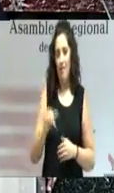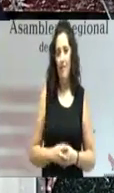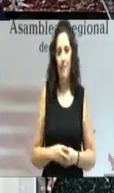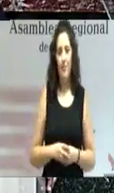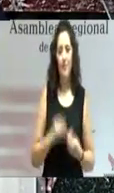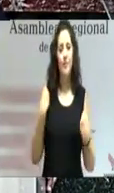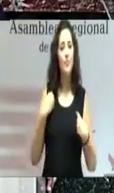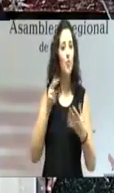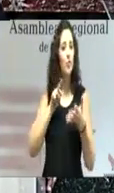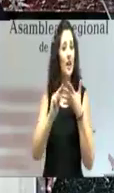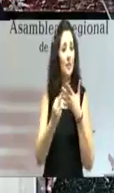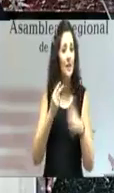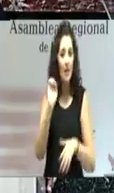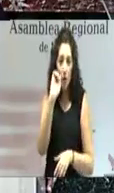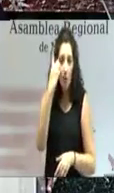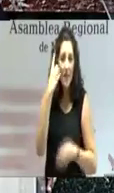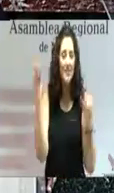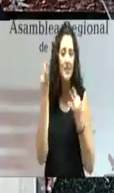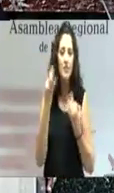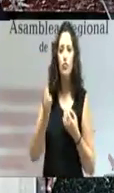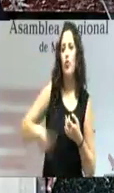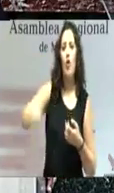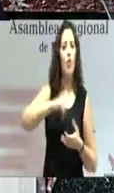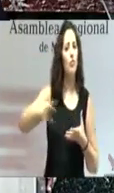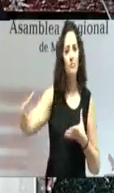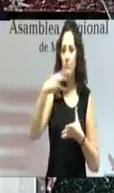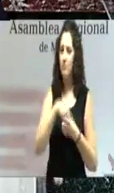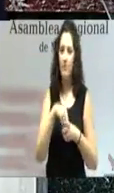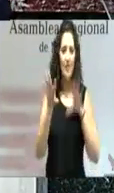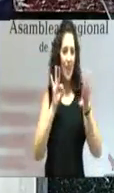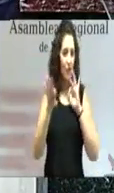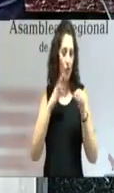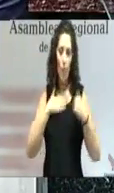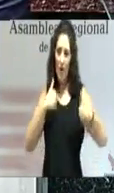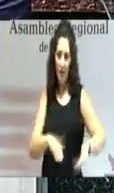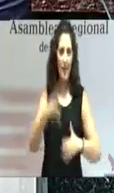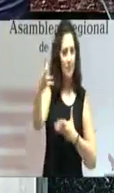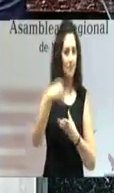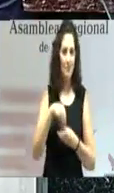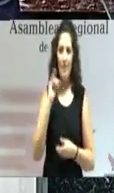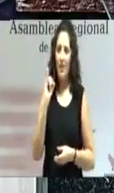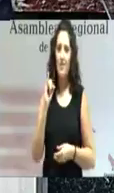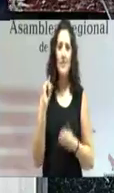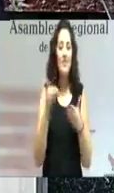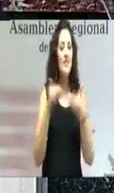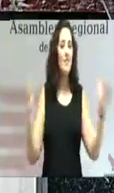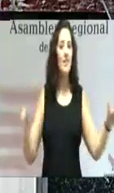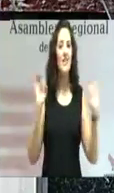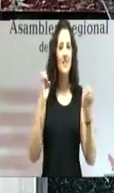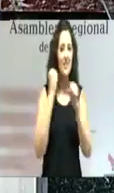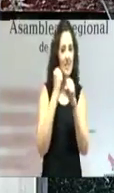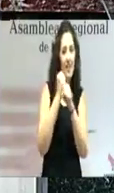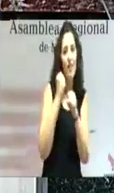transparente es contar con todos en todas las decisiones. Abrir cada tarea a la participación desde la que se